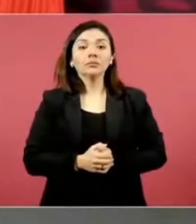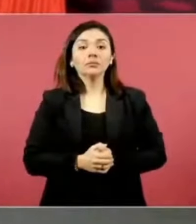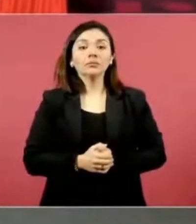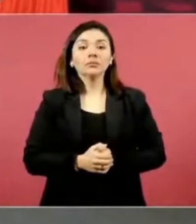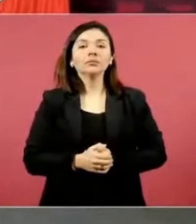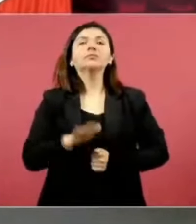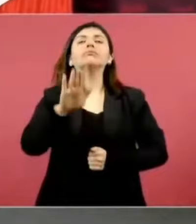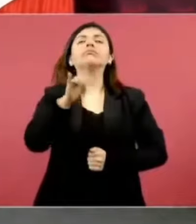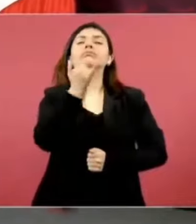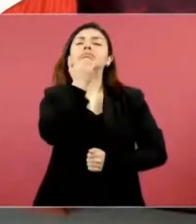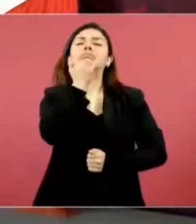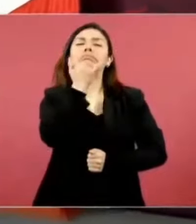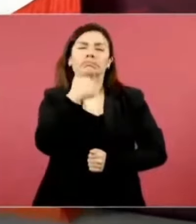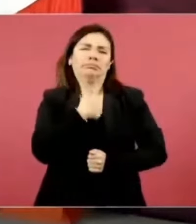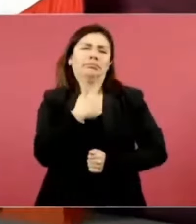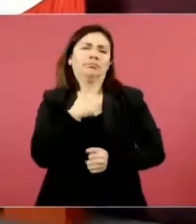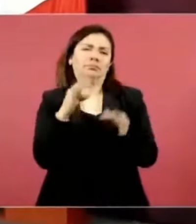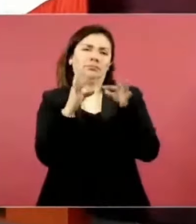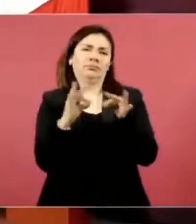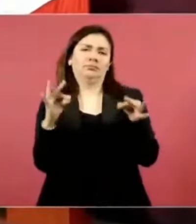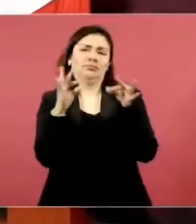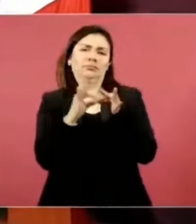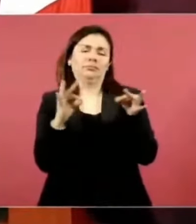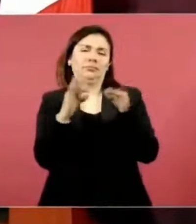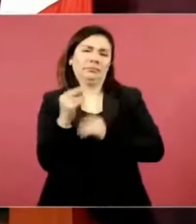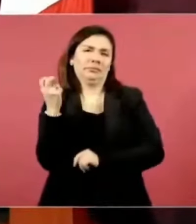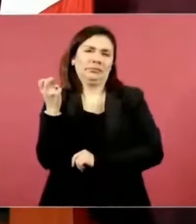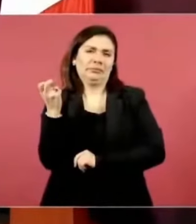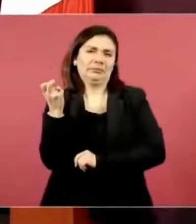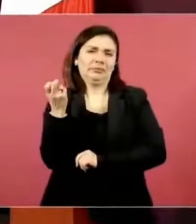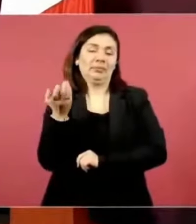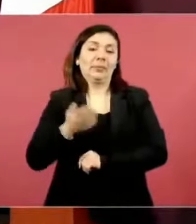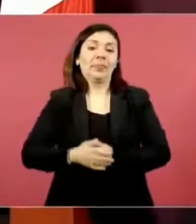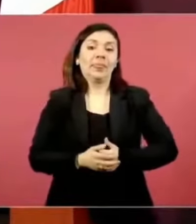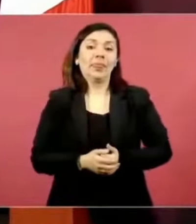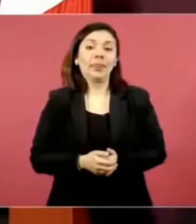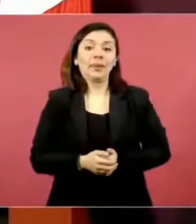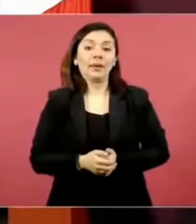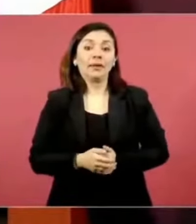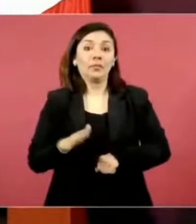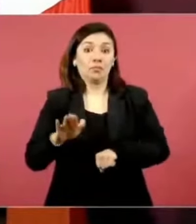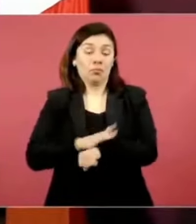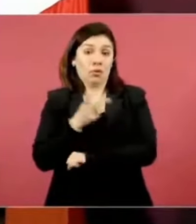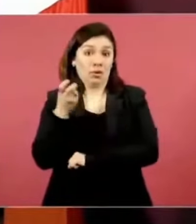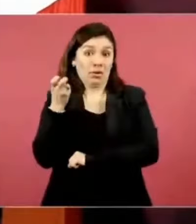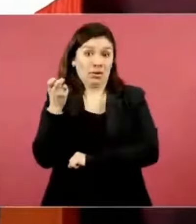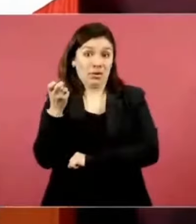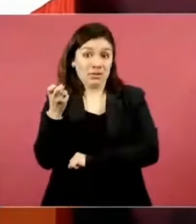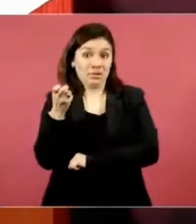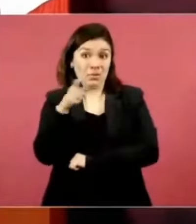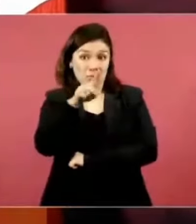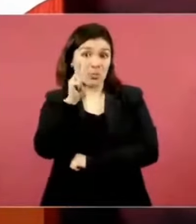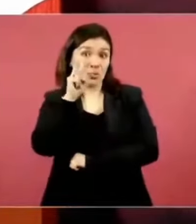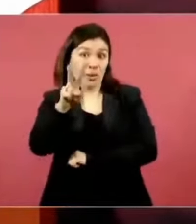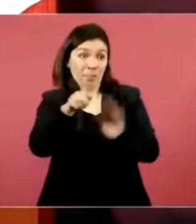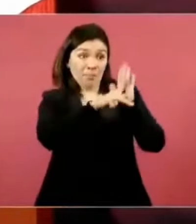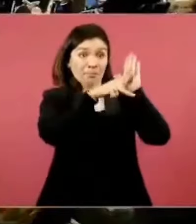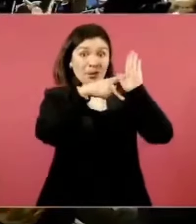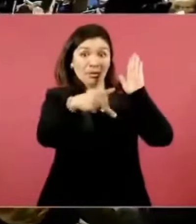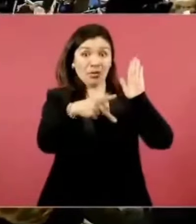déjenme no que yo este porque esto no lo va lo van a ver en el universal